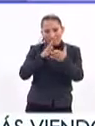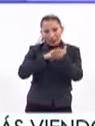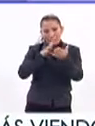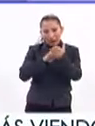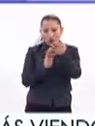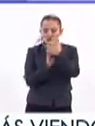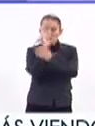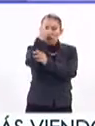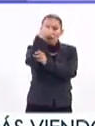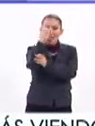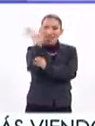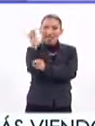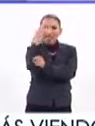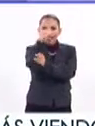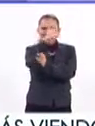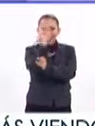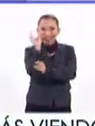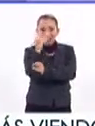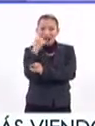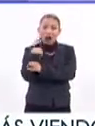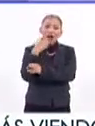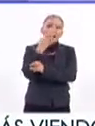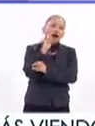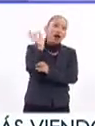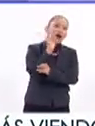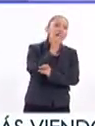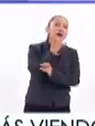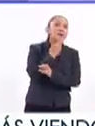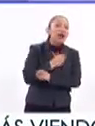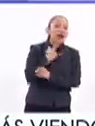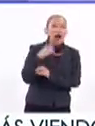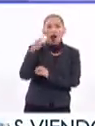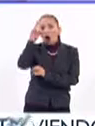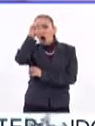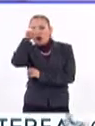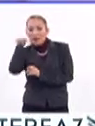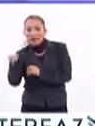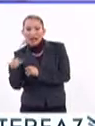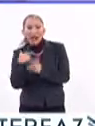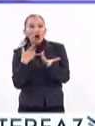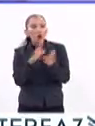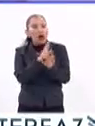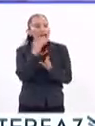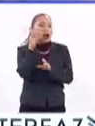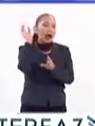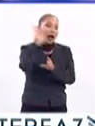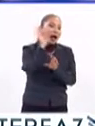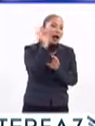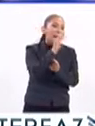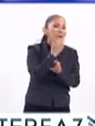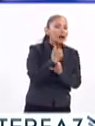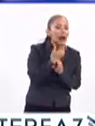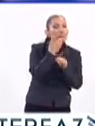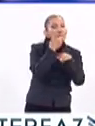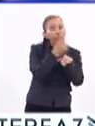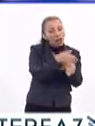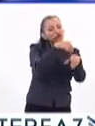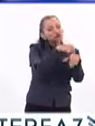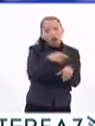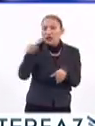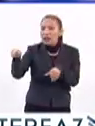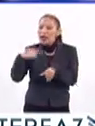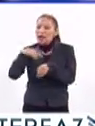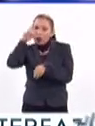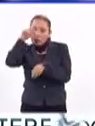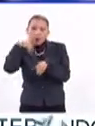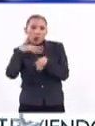una marioneta con una abeja u una hormiga. Y entonces diciendo cómo podría la abeja portarse bien y la hormiga también darse a